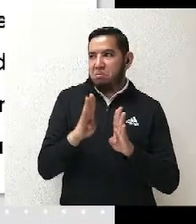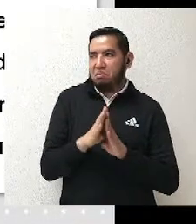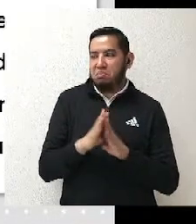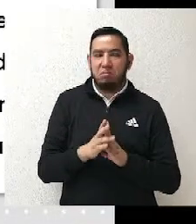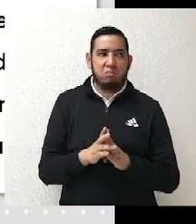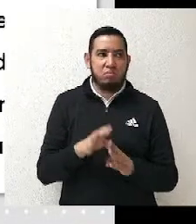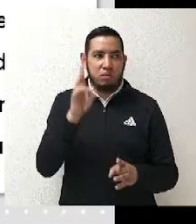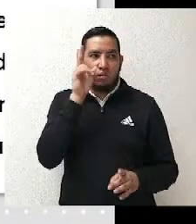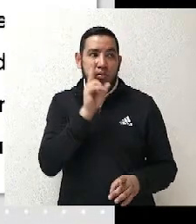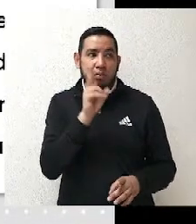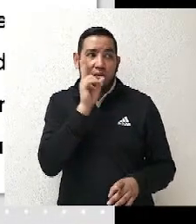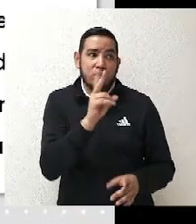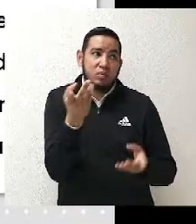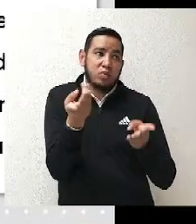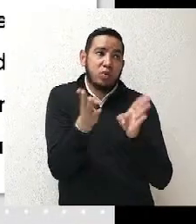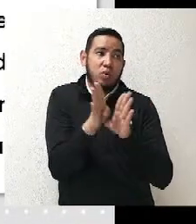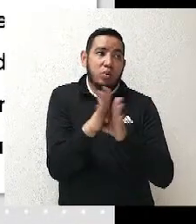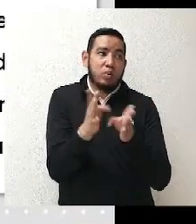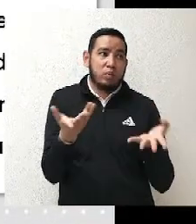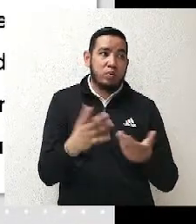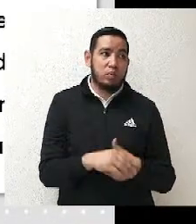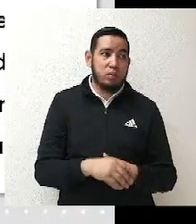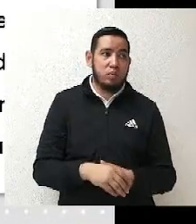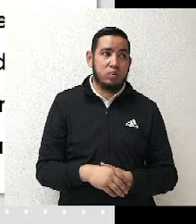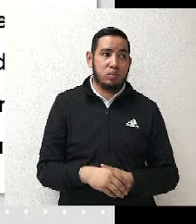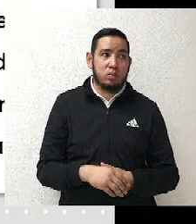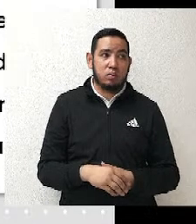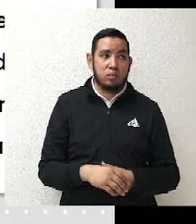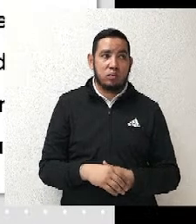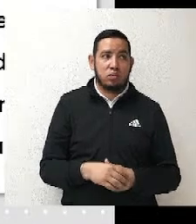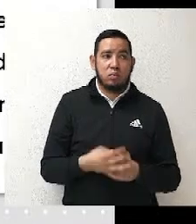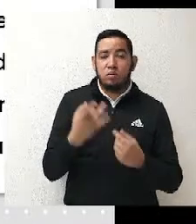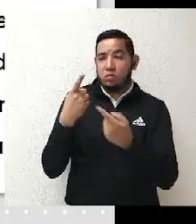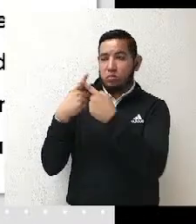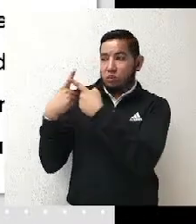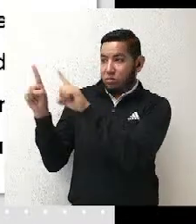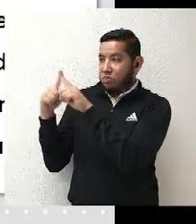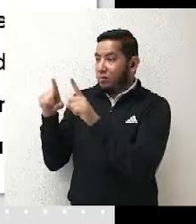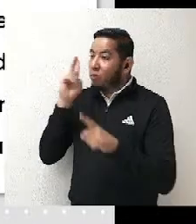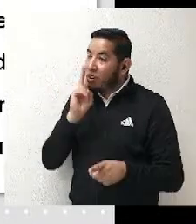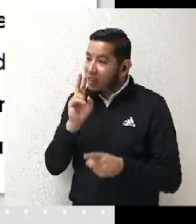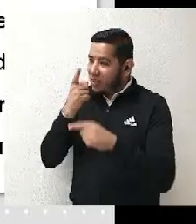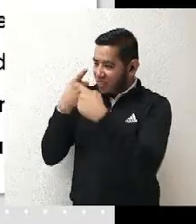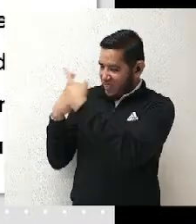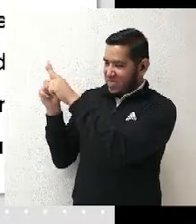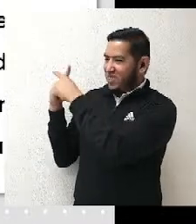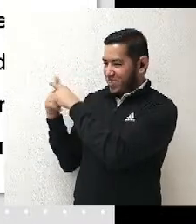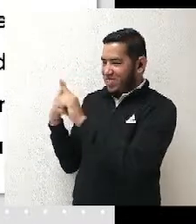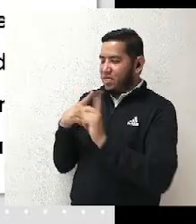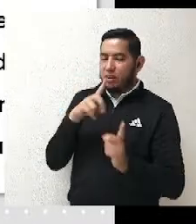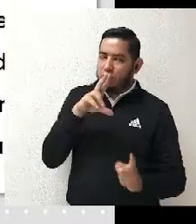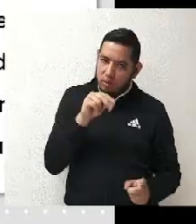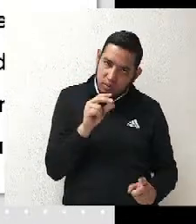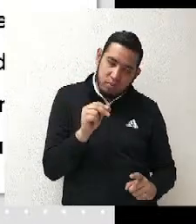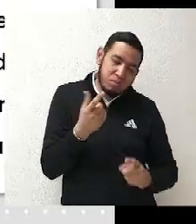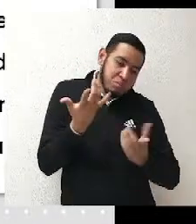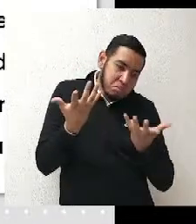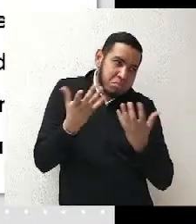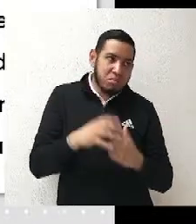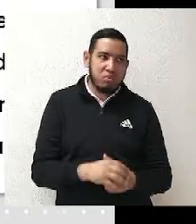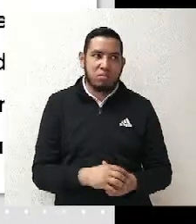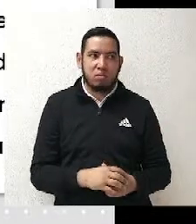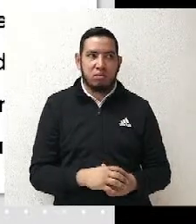aprobarlo. No solamente inferir que por el hecho de haber sido nombrada, eso le da una ventaja indebida. Inclusive hay